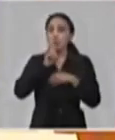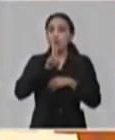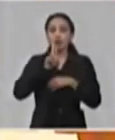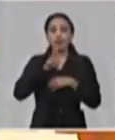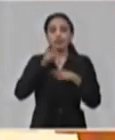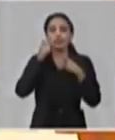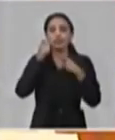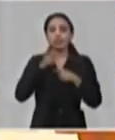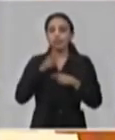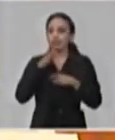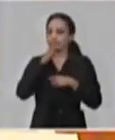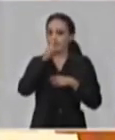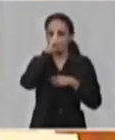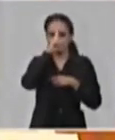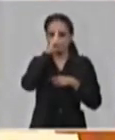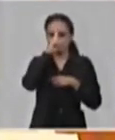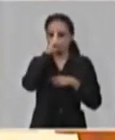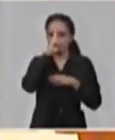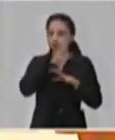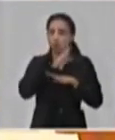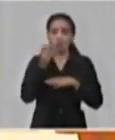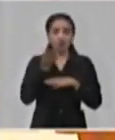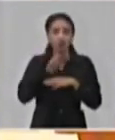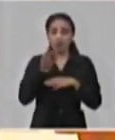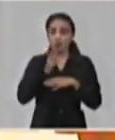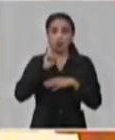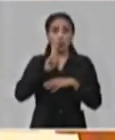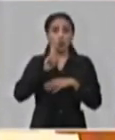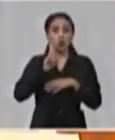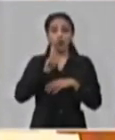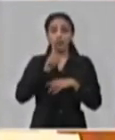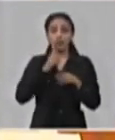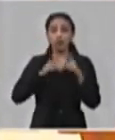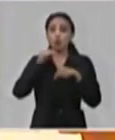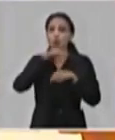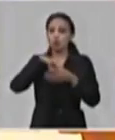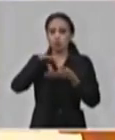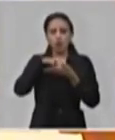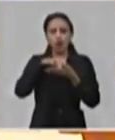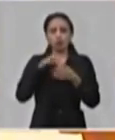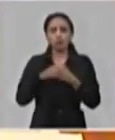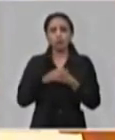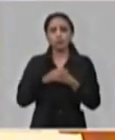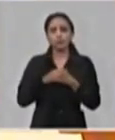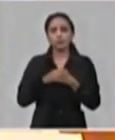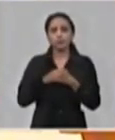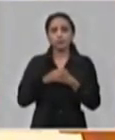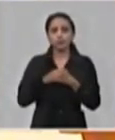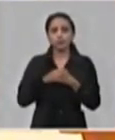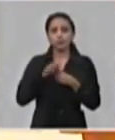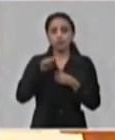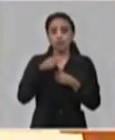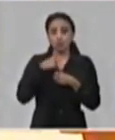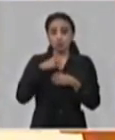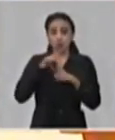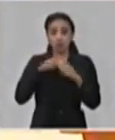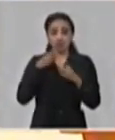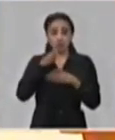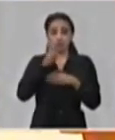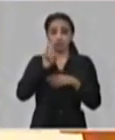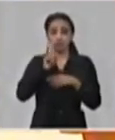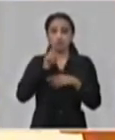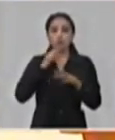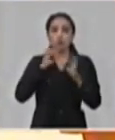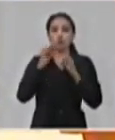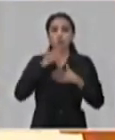hay que remitir o acudir a uno de los centros de salud y con ello estamos cuidando nuestra propia salud,